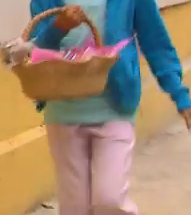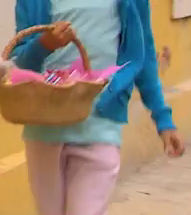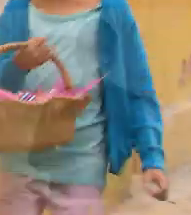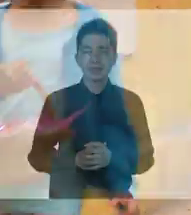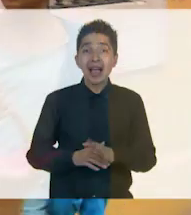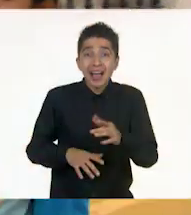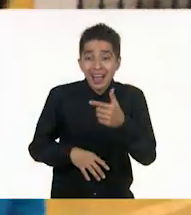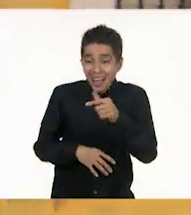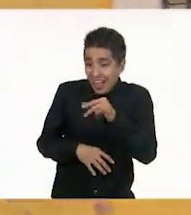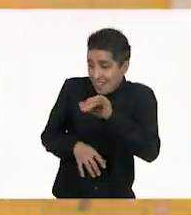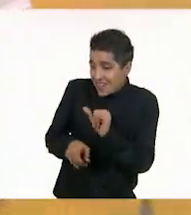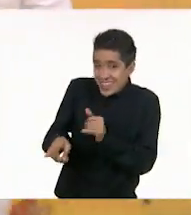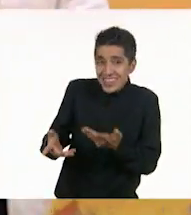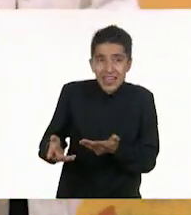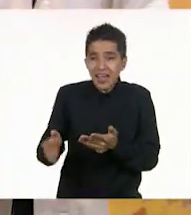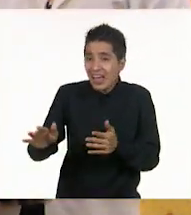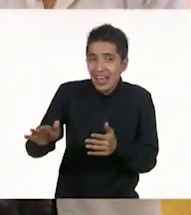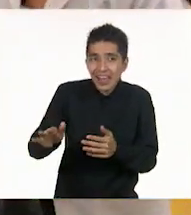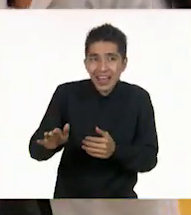¡Ay, Gaby! Mira.